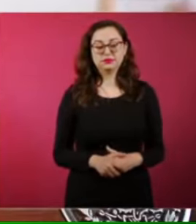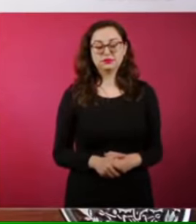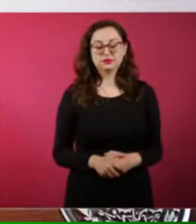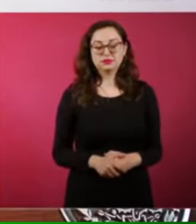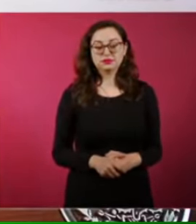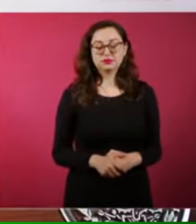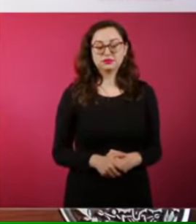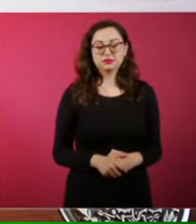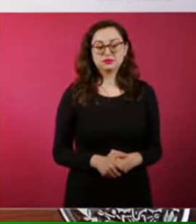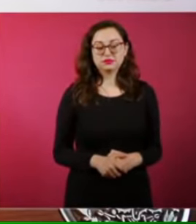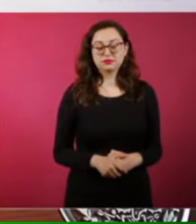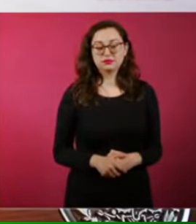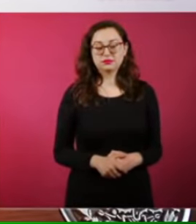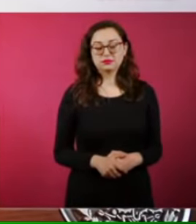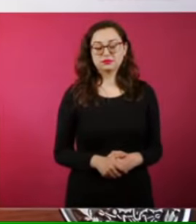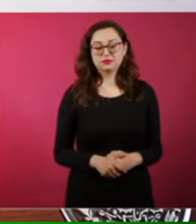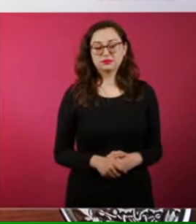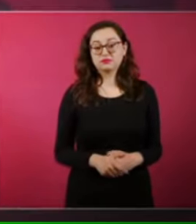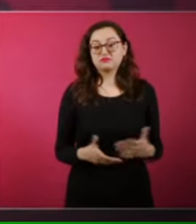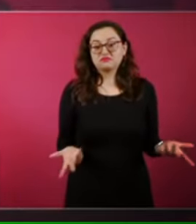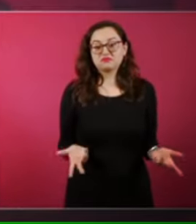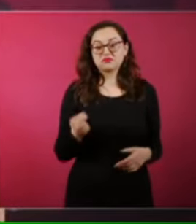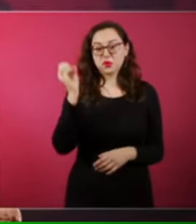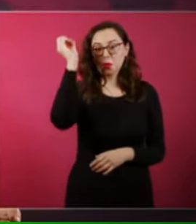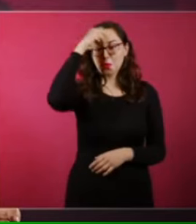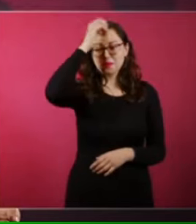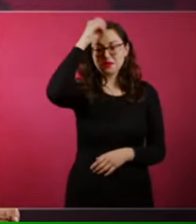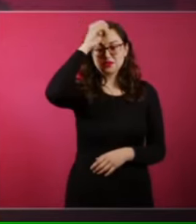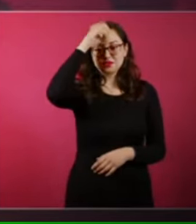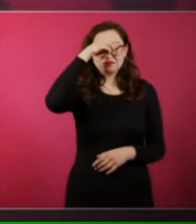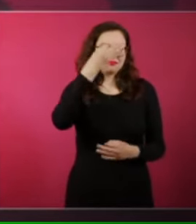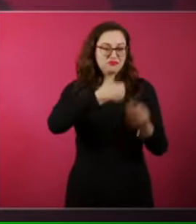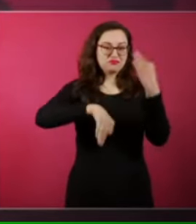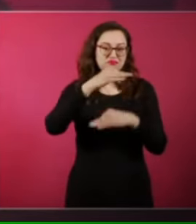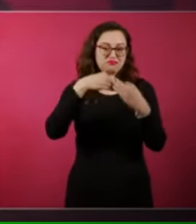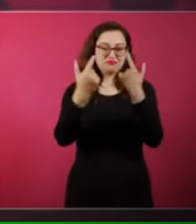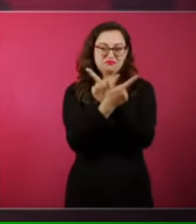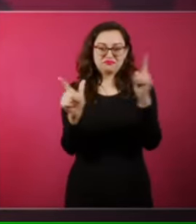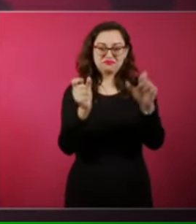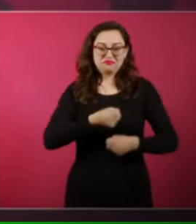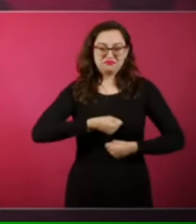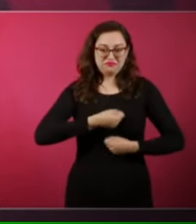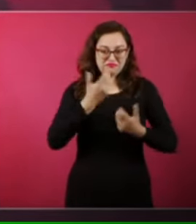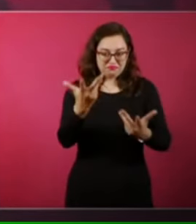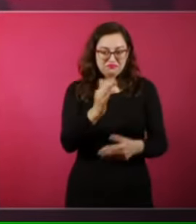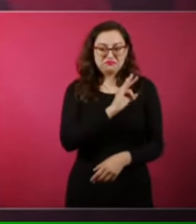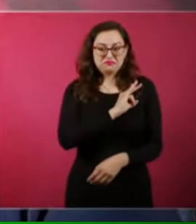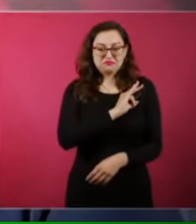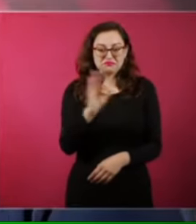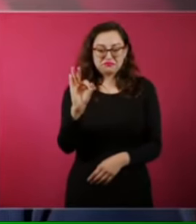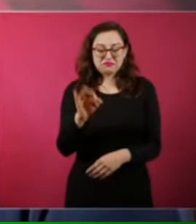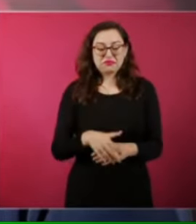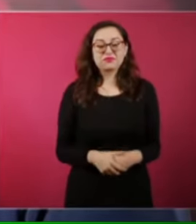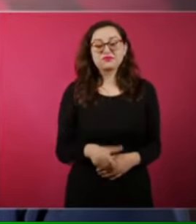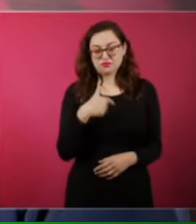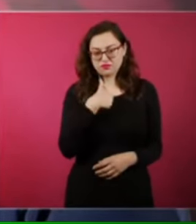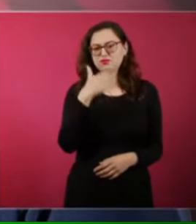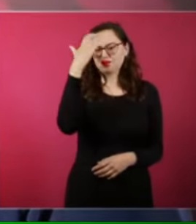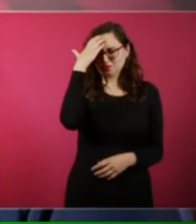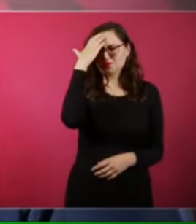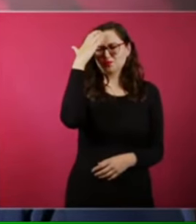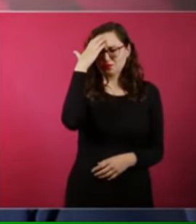pues, todos tenemos libertad para expresarnos como lo conozco, sé,